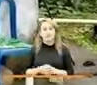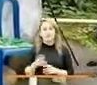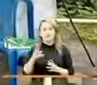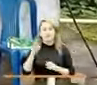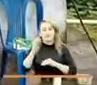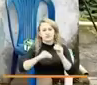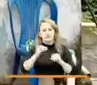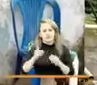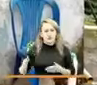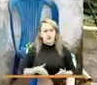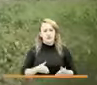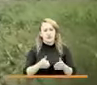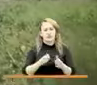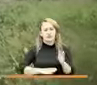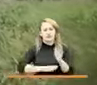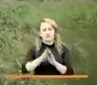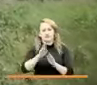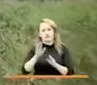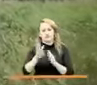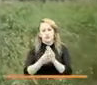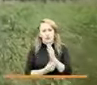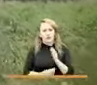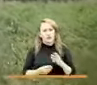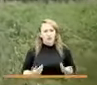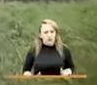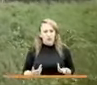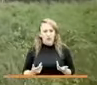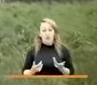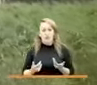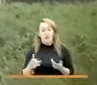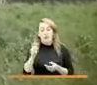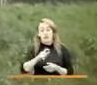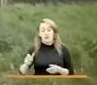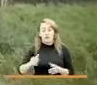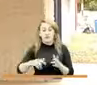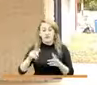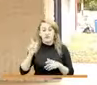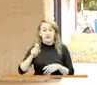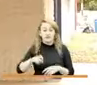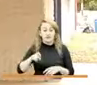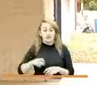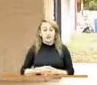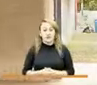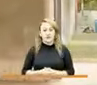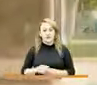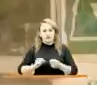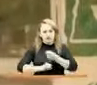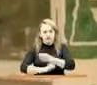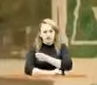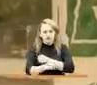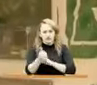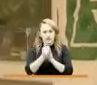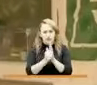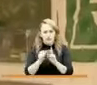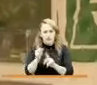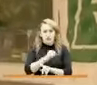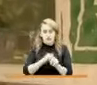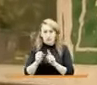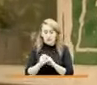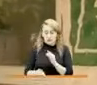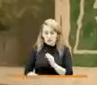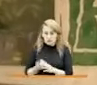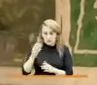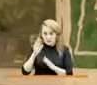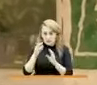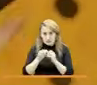la superación de la pobreza que mejora la focalización de la población más necesitada. Fortalecimos los programas sociales y creamos nuevas formas de